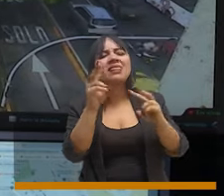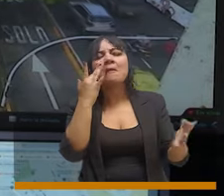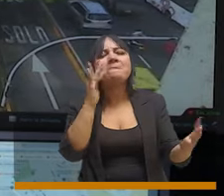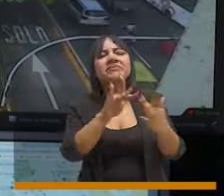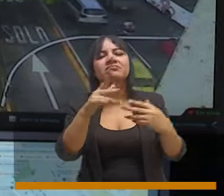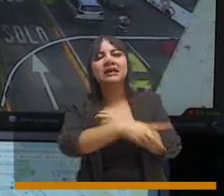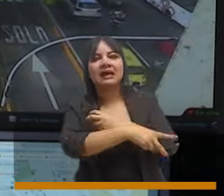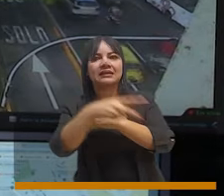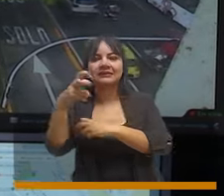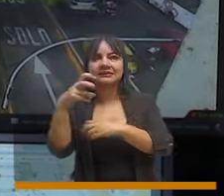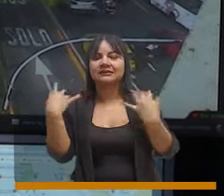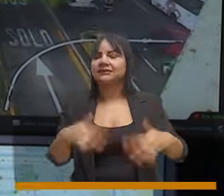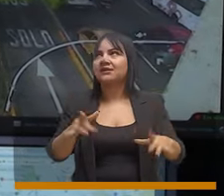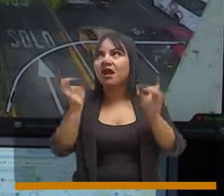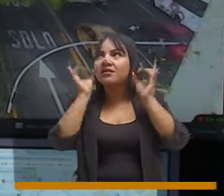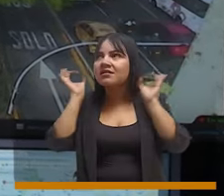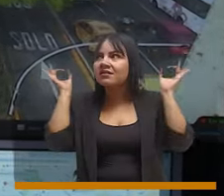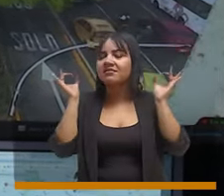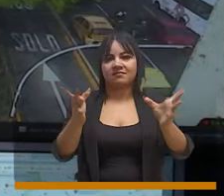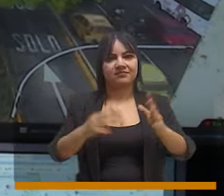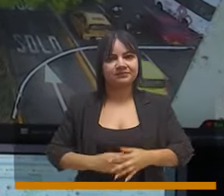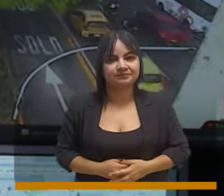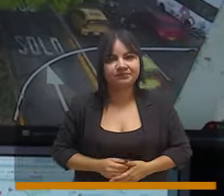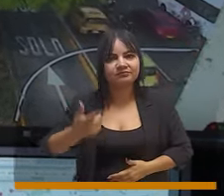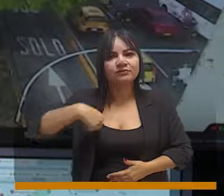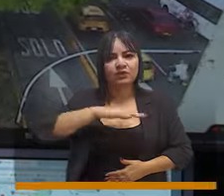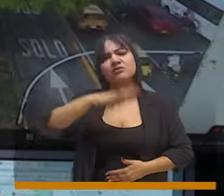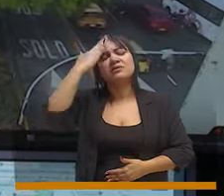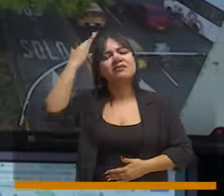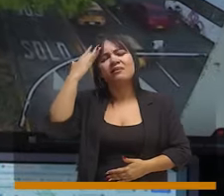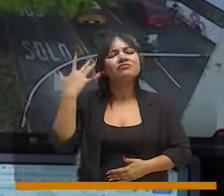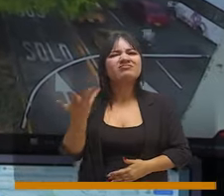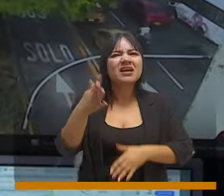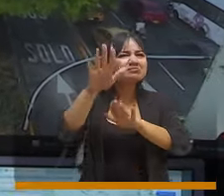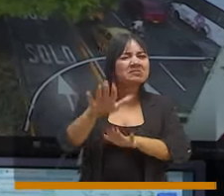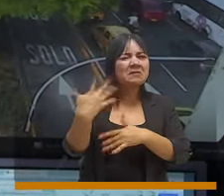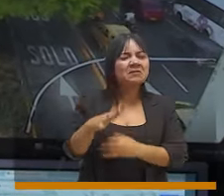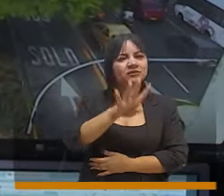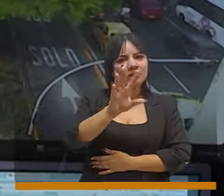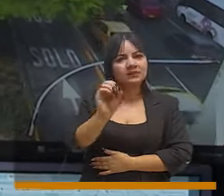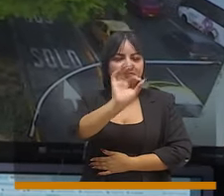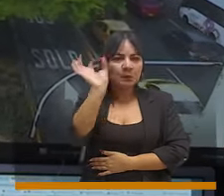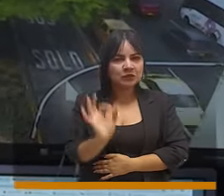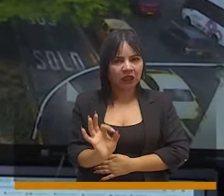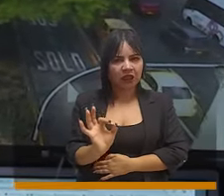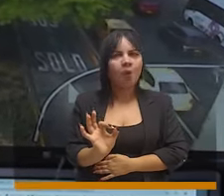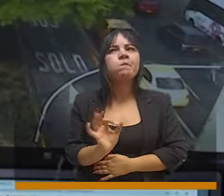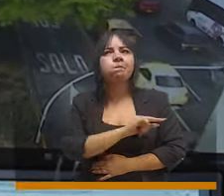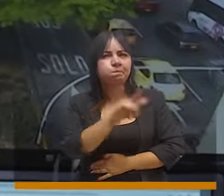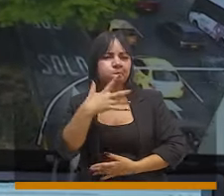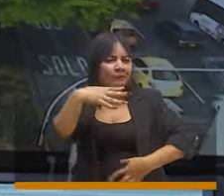por temas relacionados por atraco. Que es ese hurto calificado y agravado. Y si sabemos que eso representa más o menos el 40%